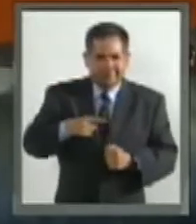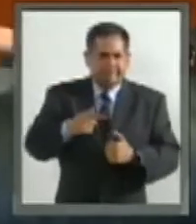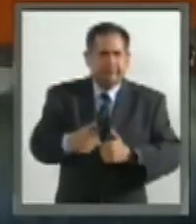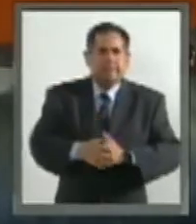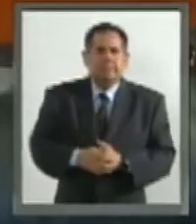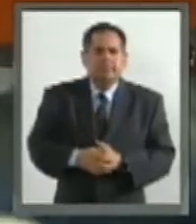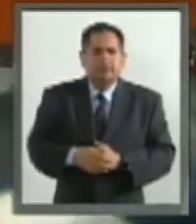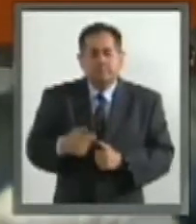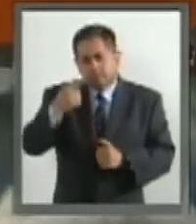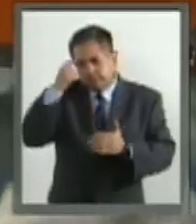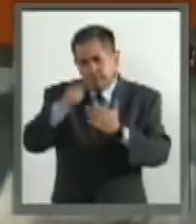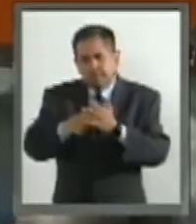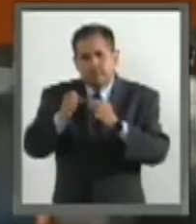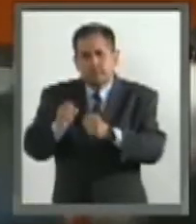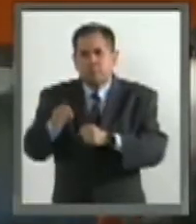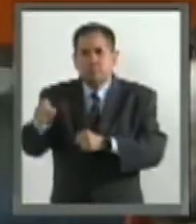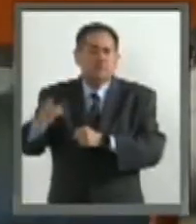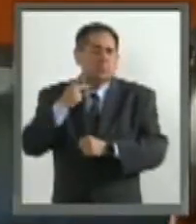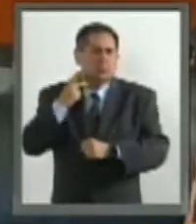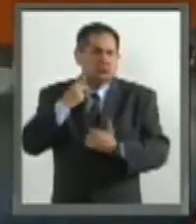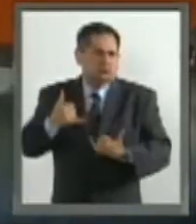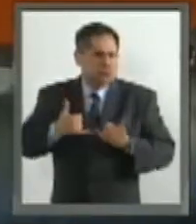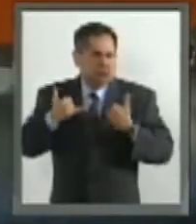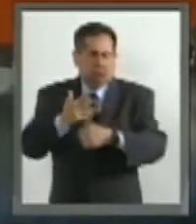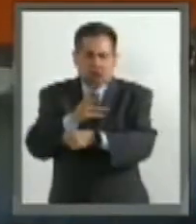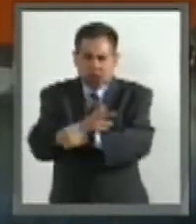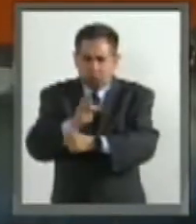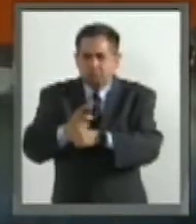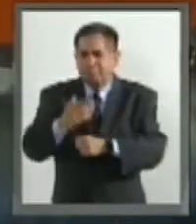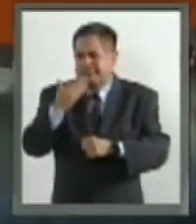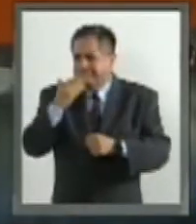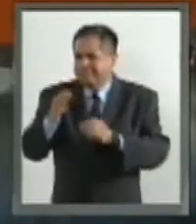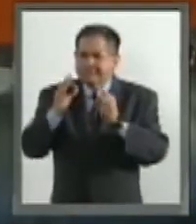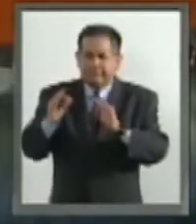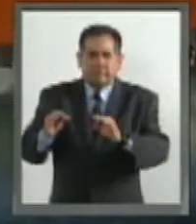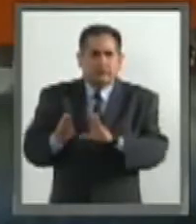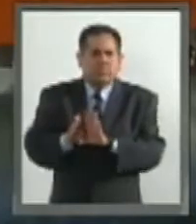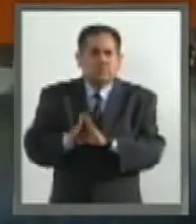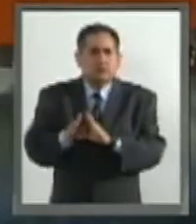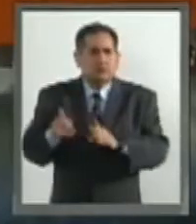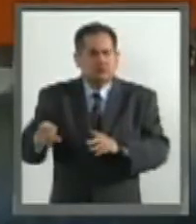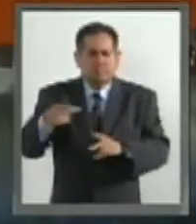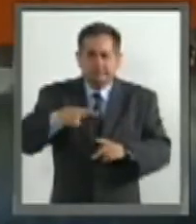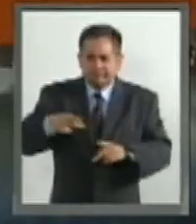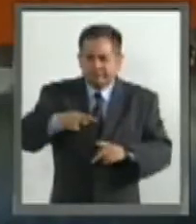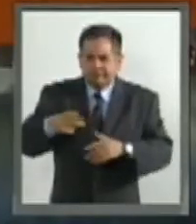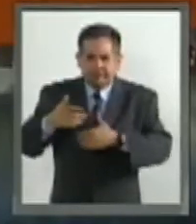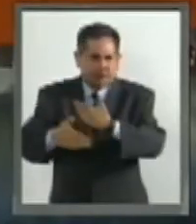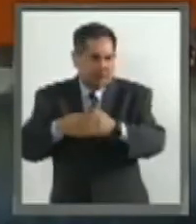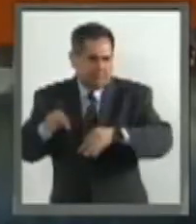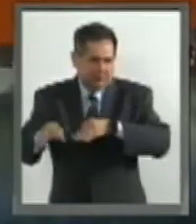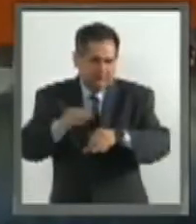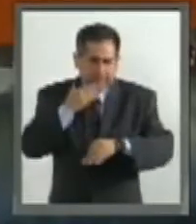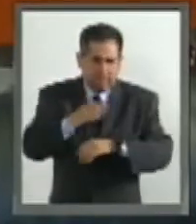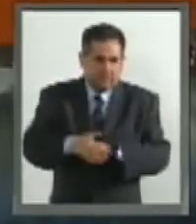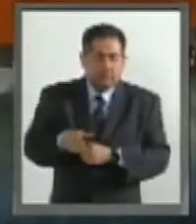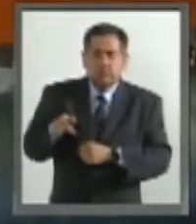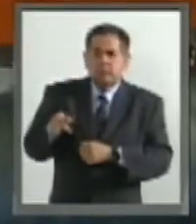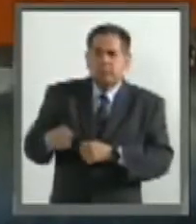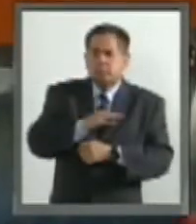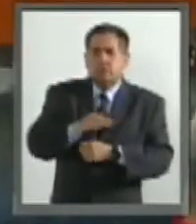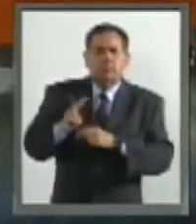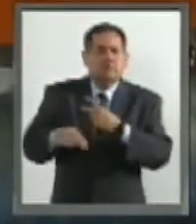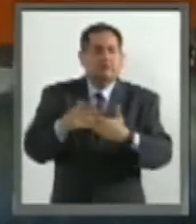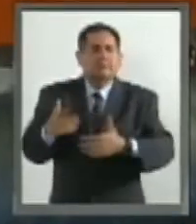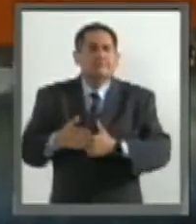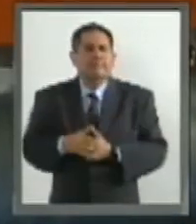que un político joven, honrado, dinámico, con muchas ganas de servir y de trabajar, lo hará. Y